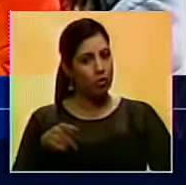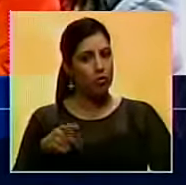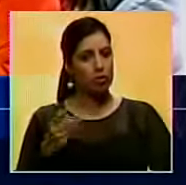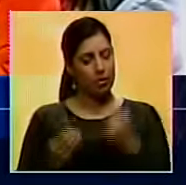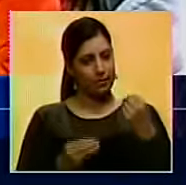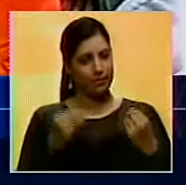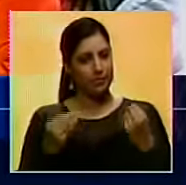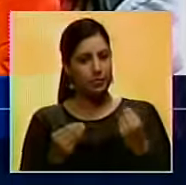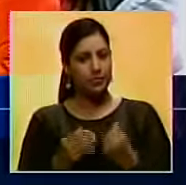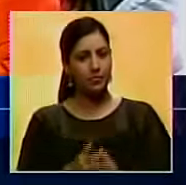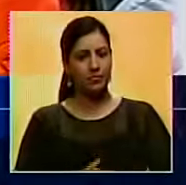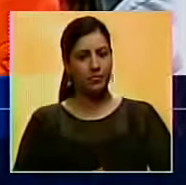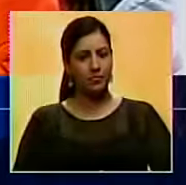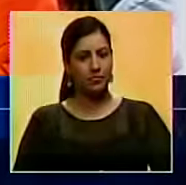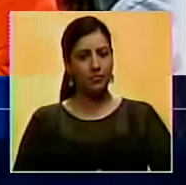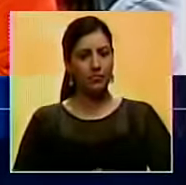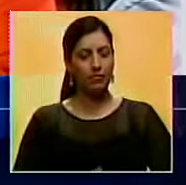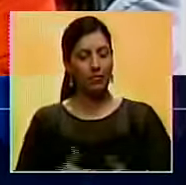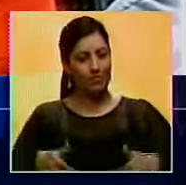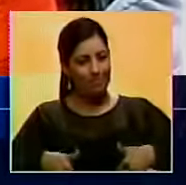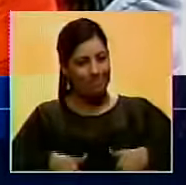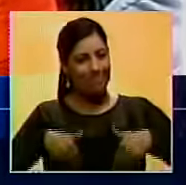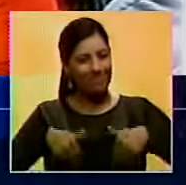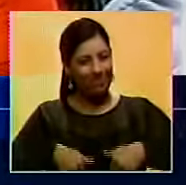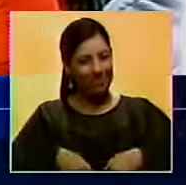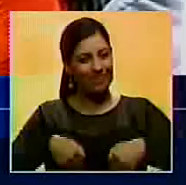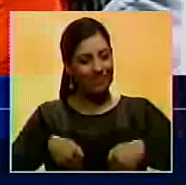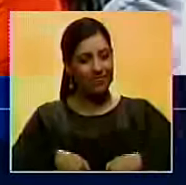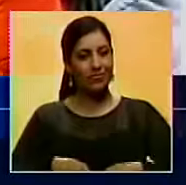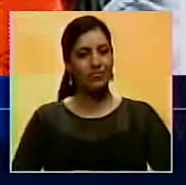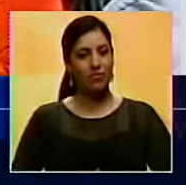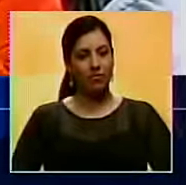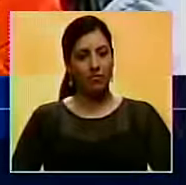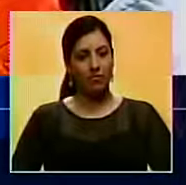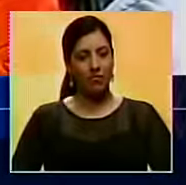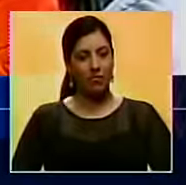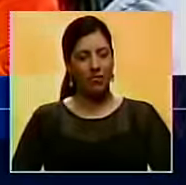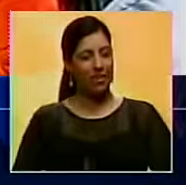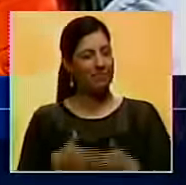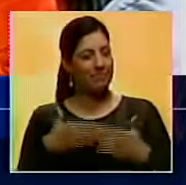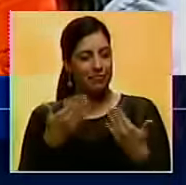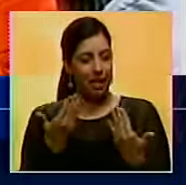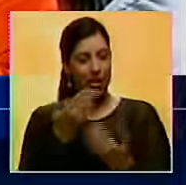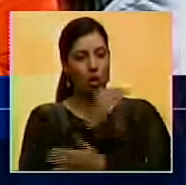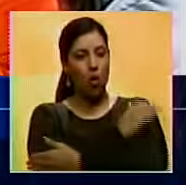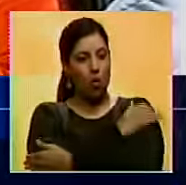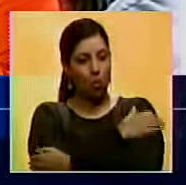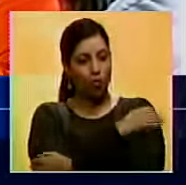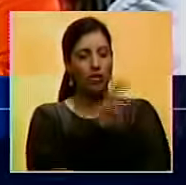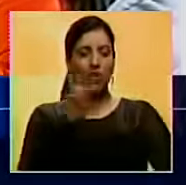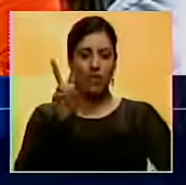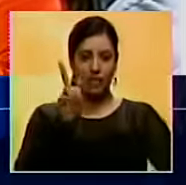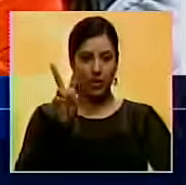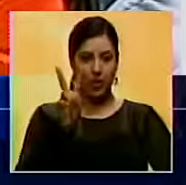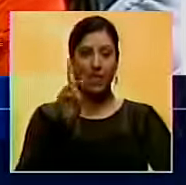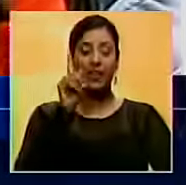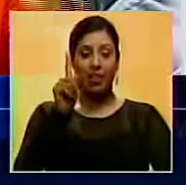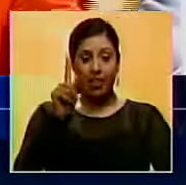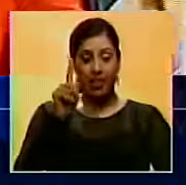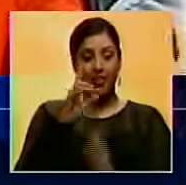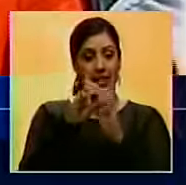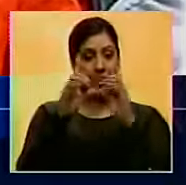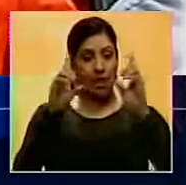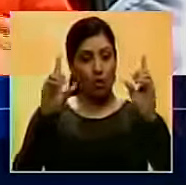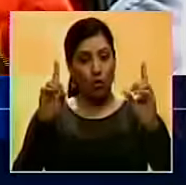esfuerzos para que la oposición venezolana, pseudo